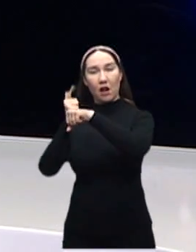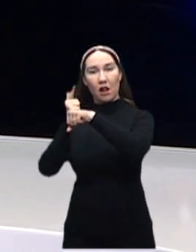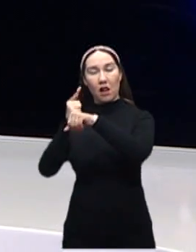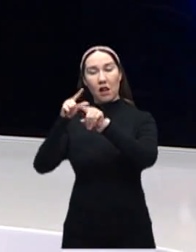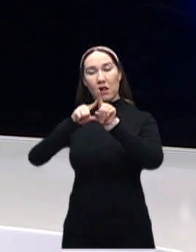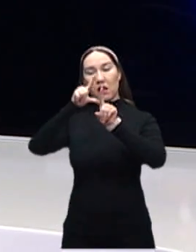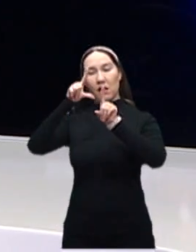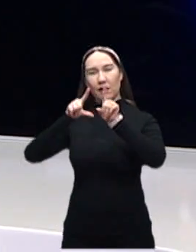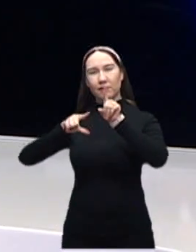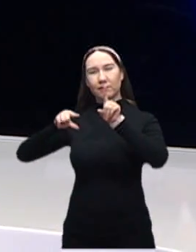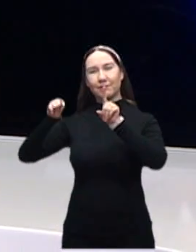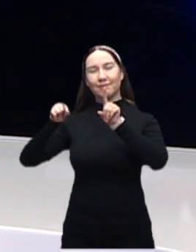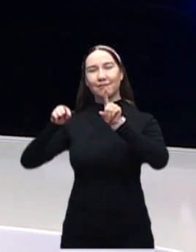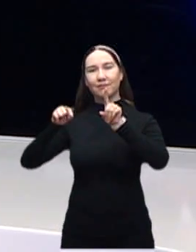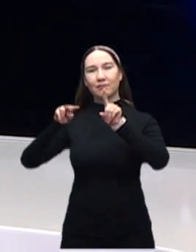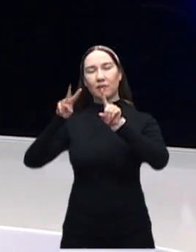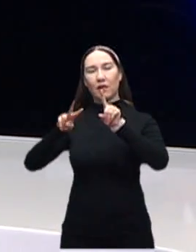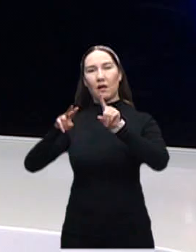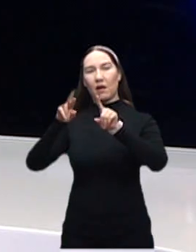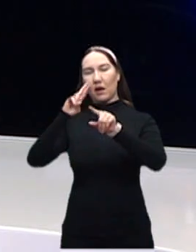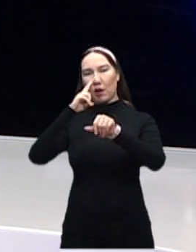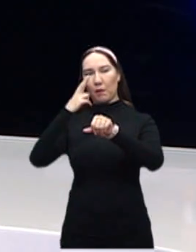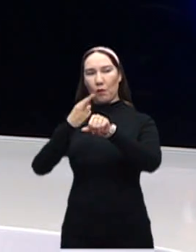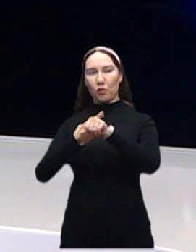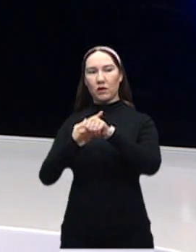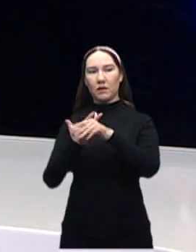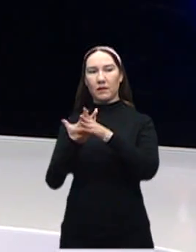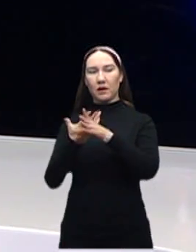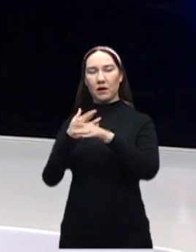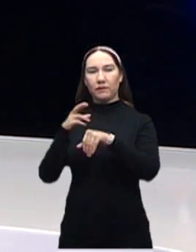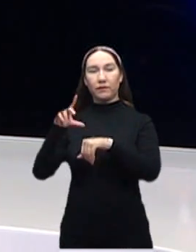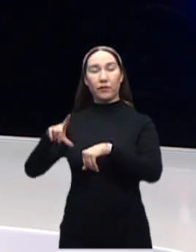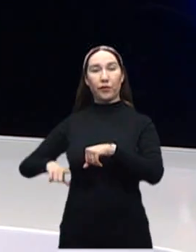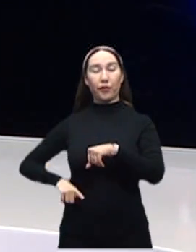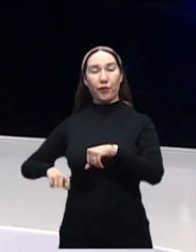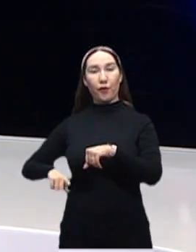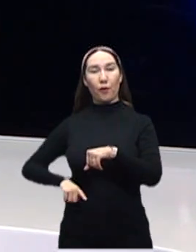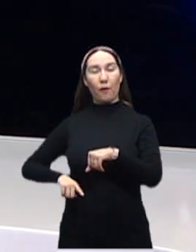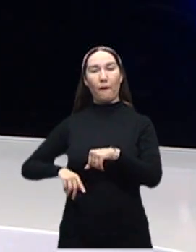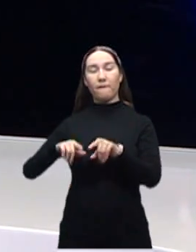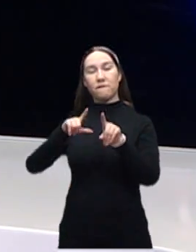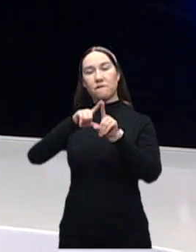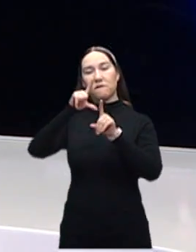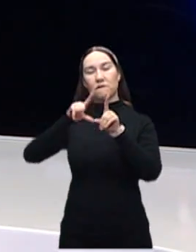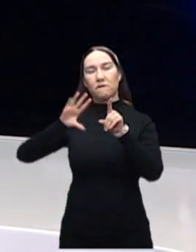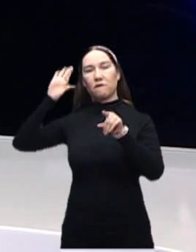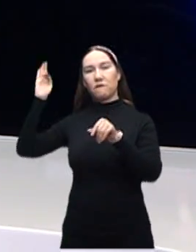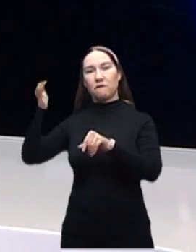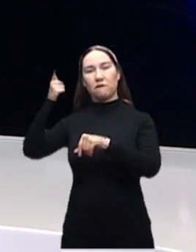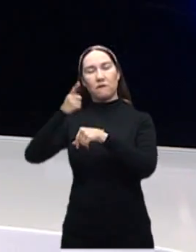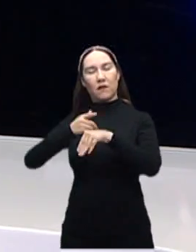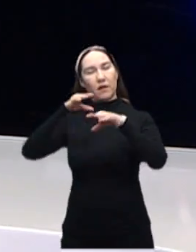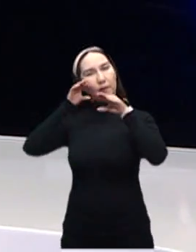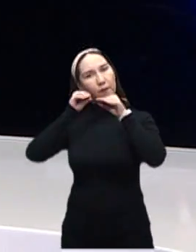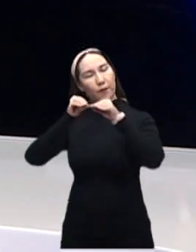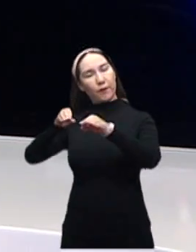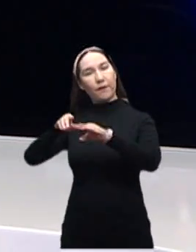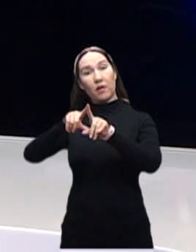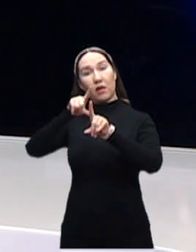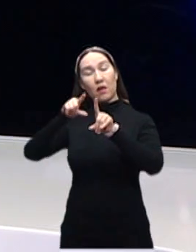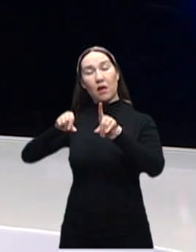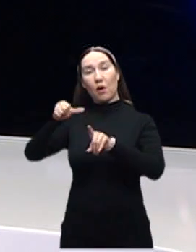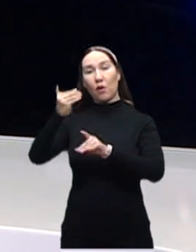nacional que por supuesto organiza y transmite el gobierno de la República, se presentan a nivel nacional 11